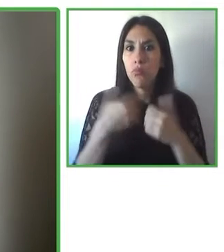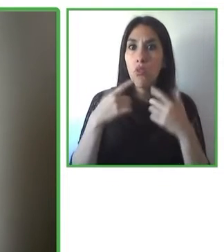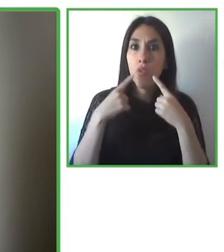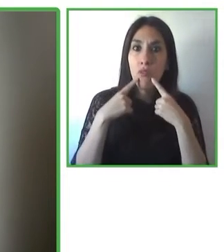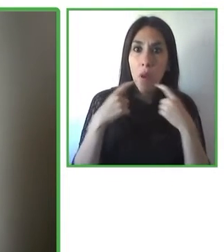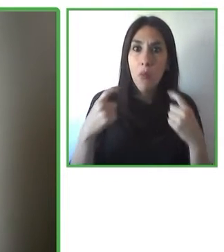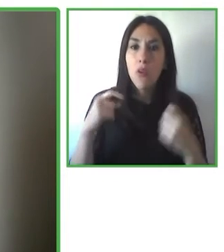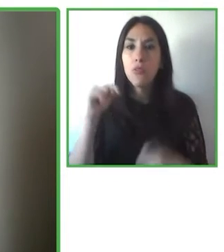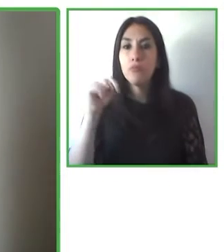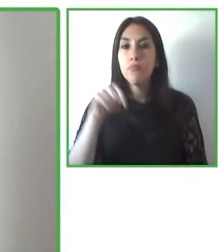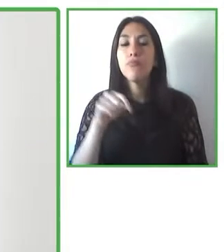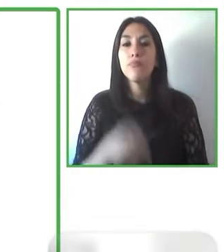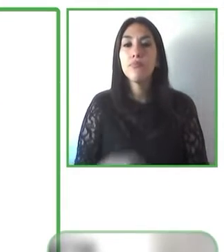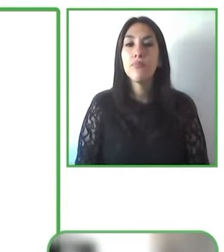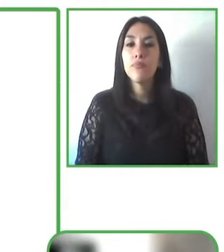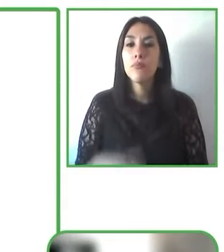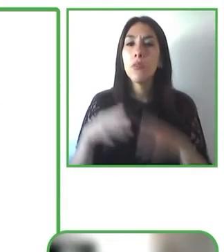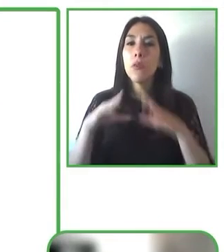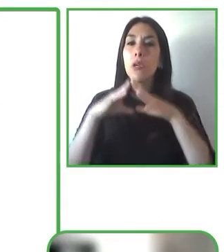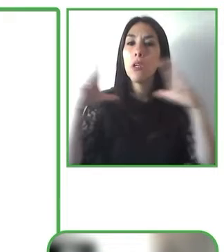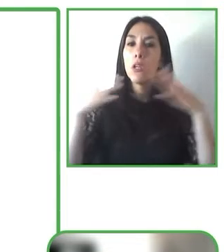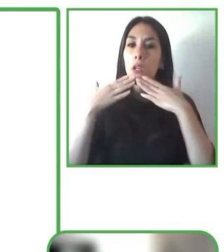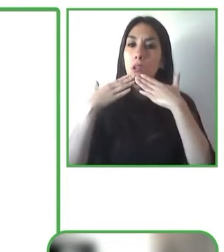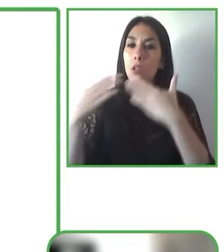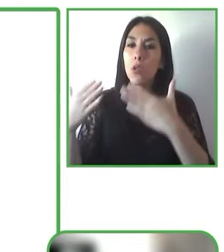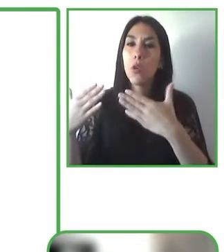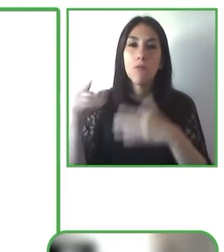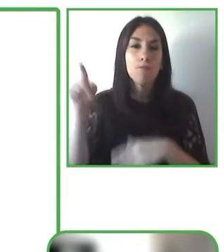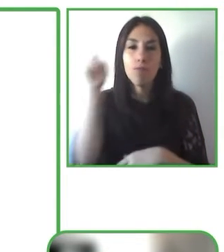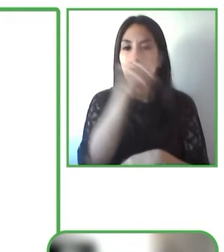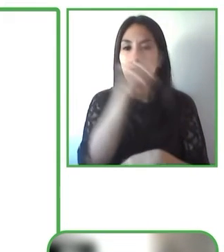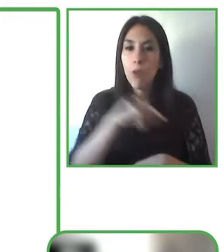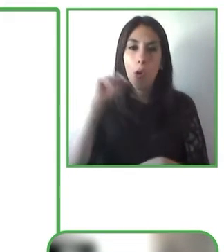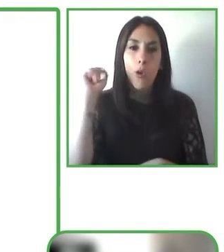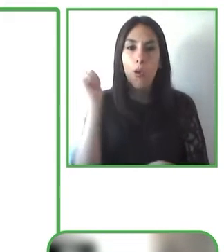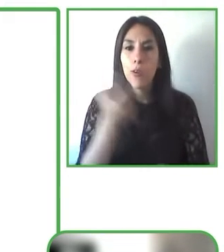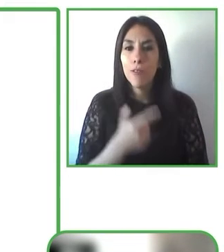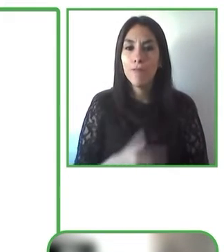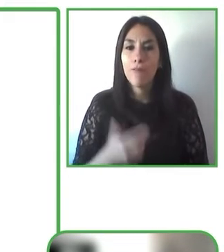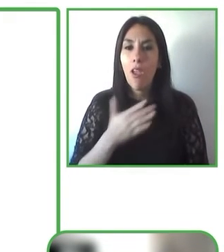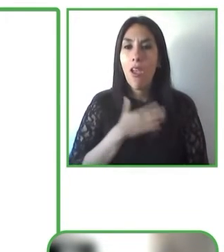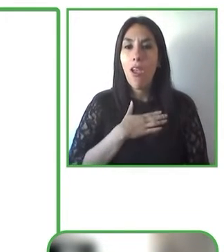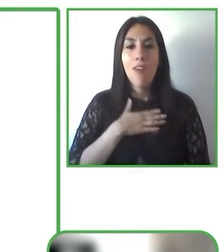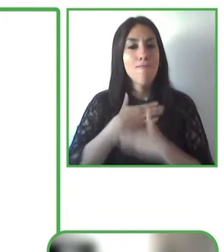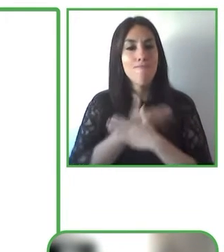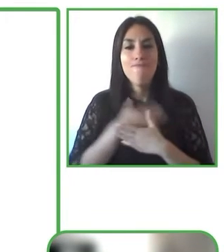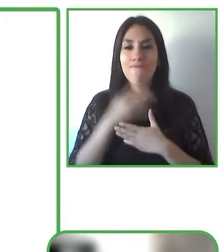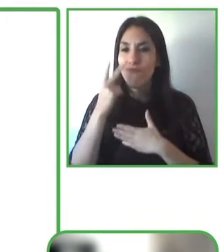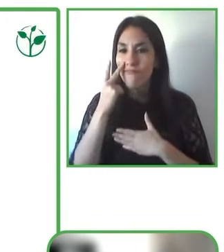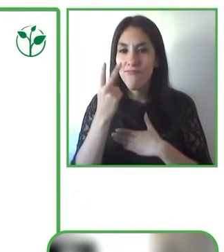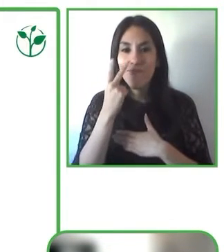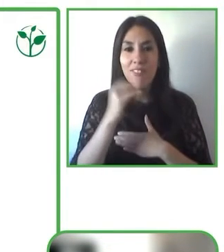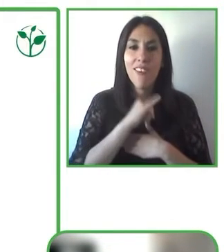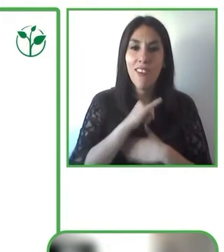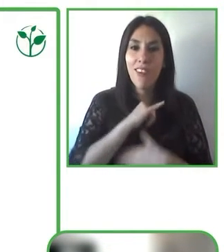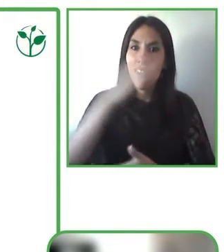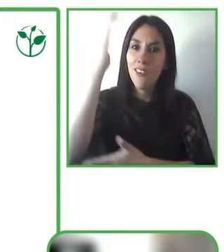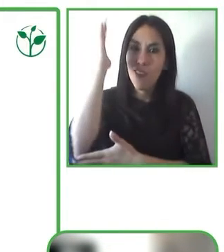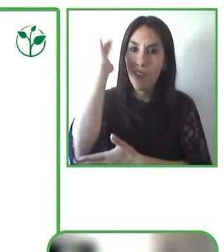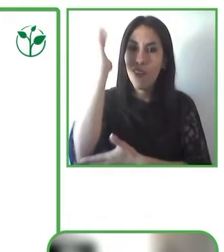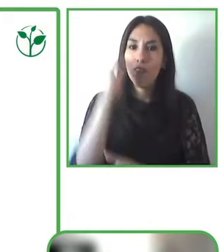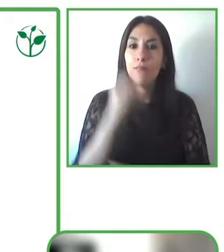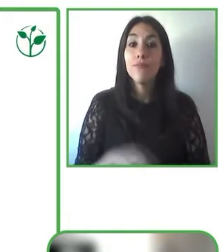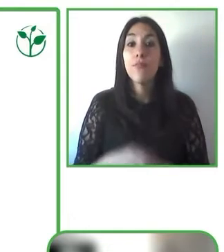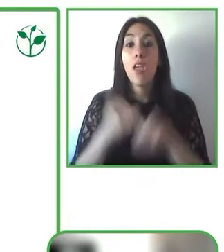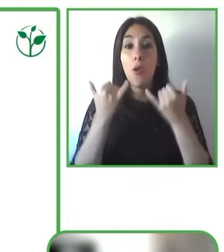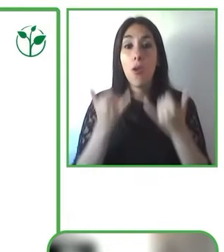es un placer mirar toda la conferencia. Hoy yo voy a hablar de la accesibilidad a